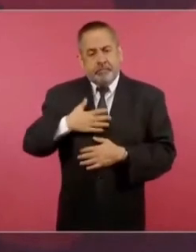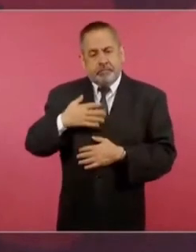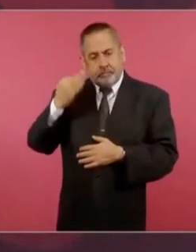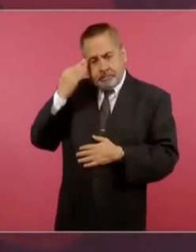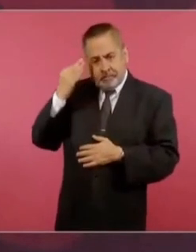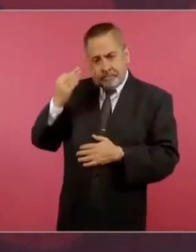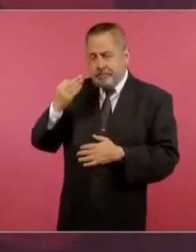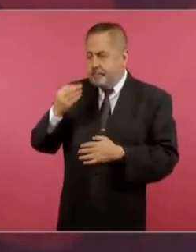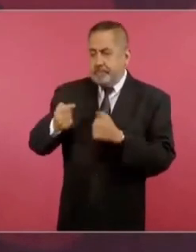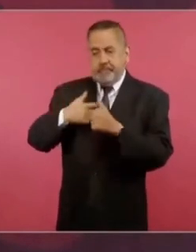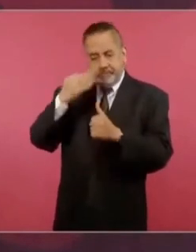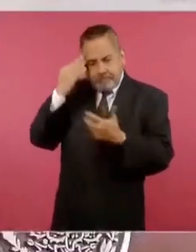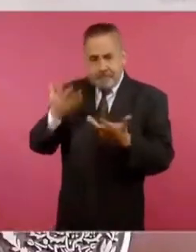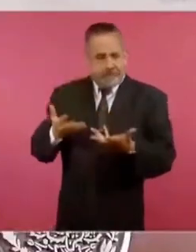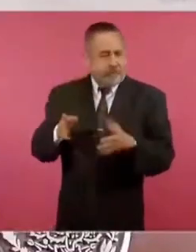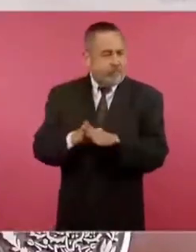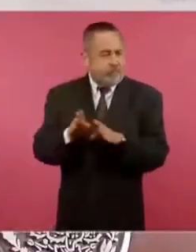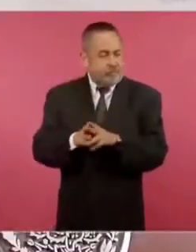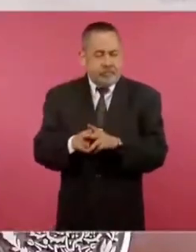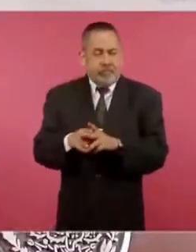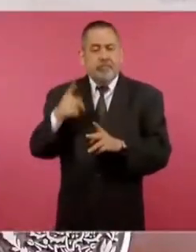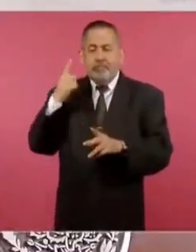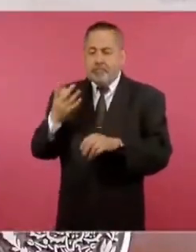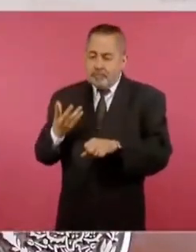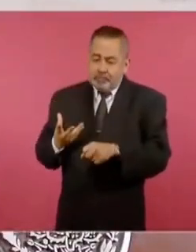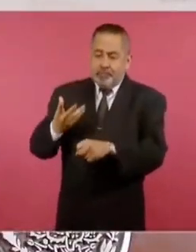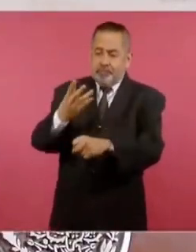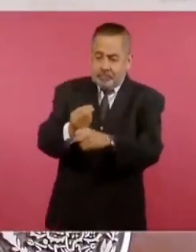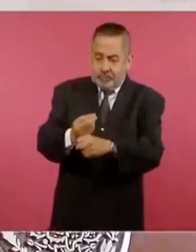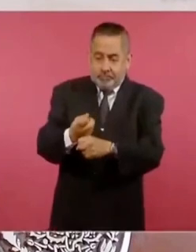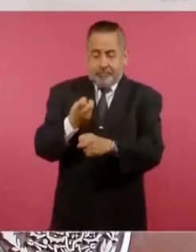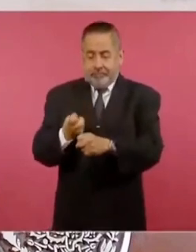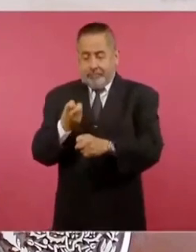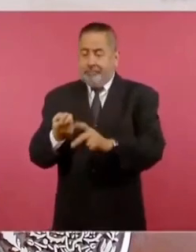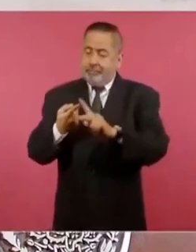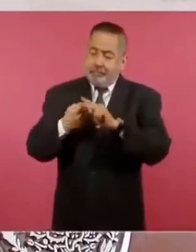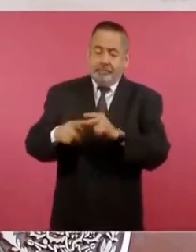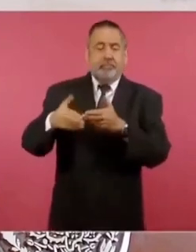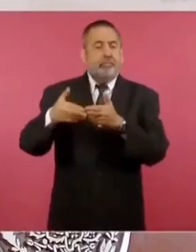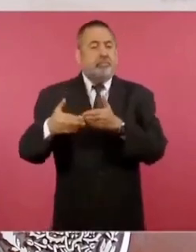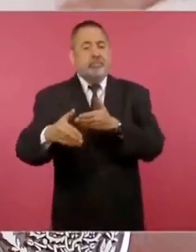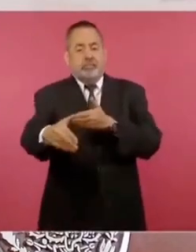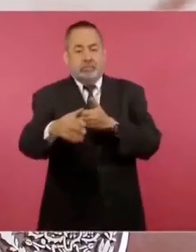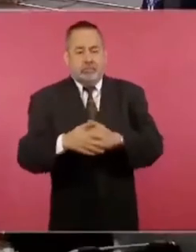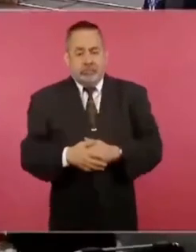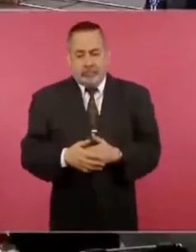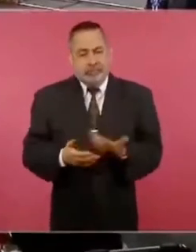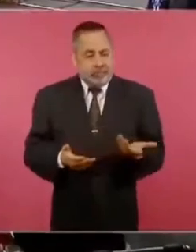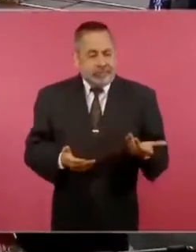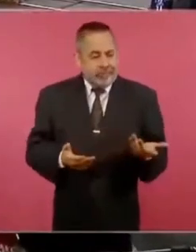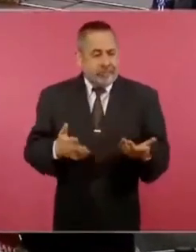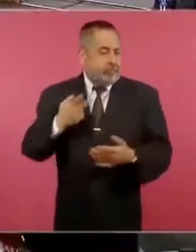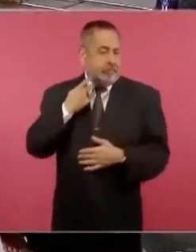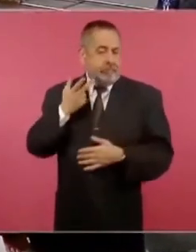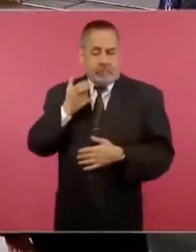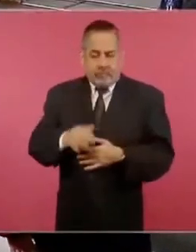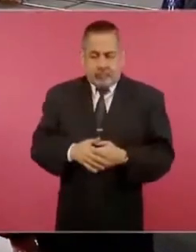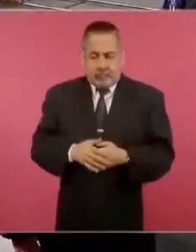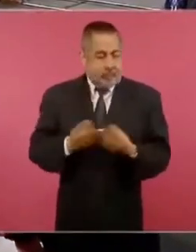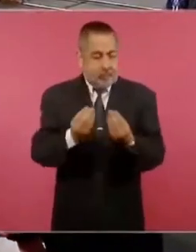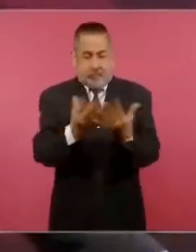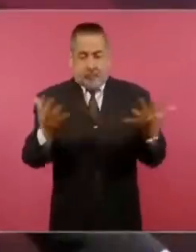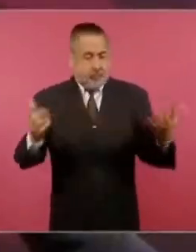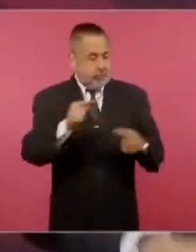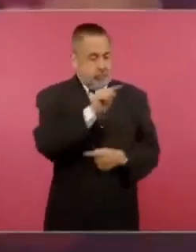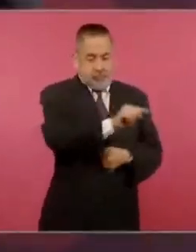para sentar las bases de la transformación. la política es optar entre inconvenientes, hay muchas cosas,